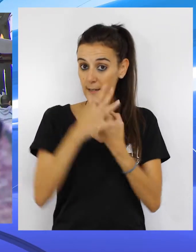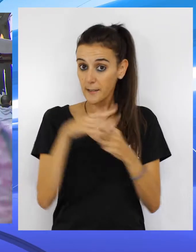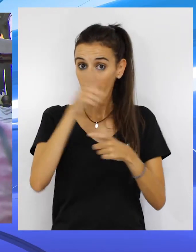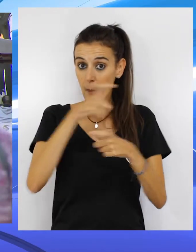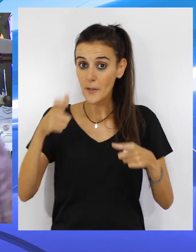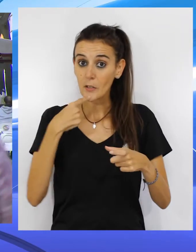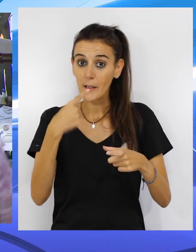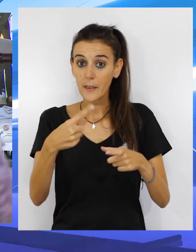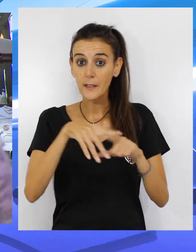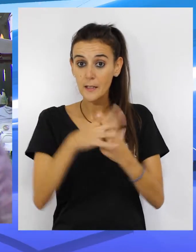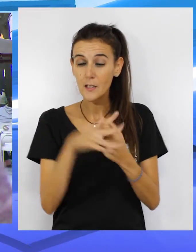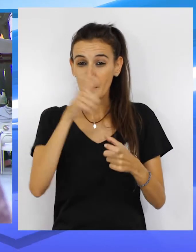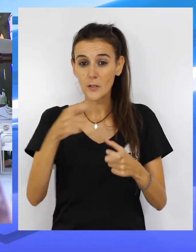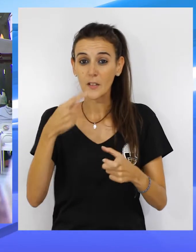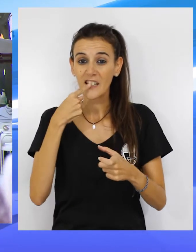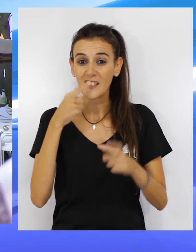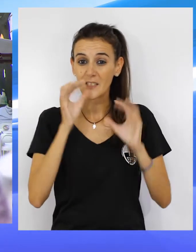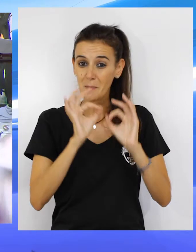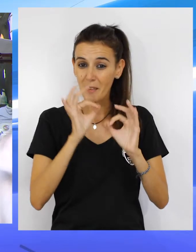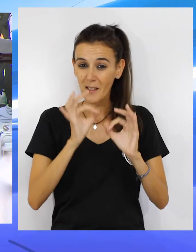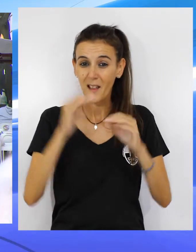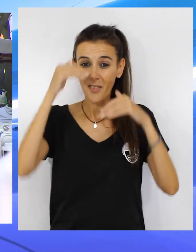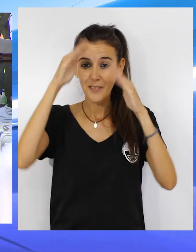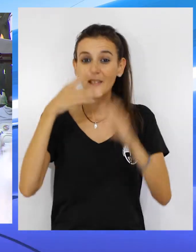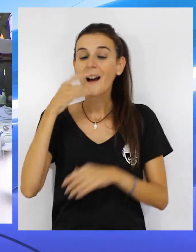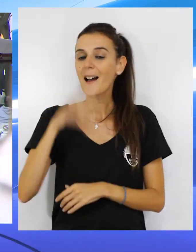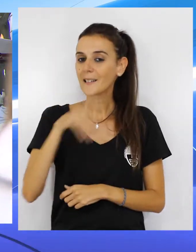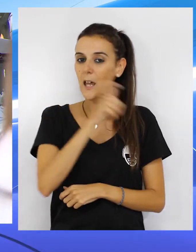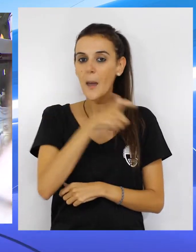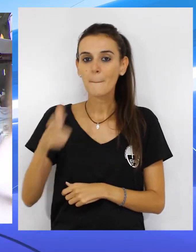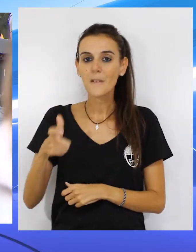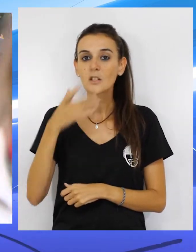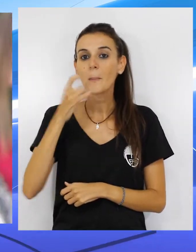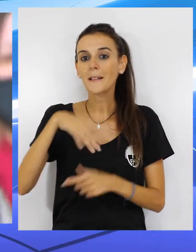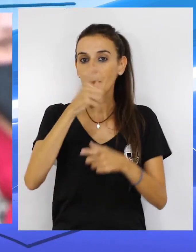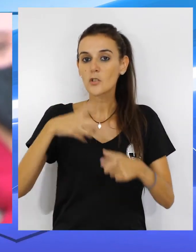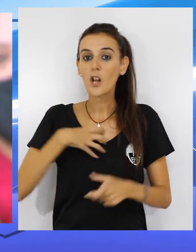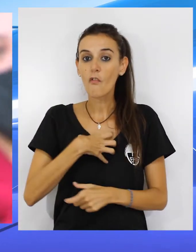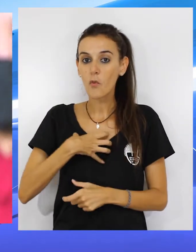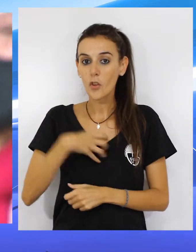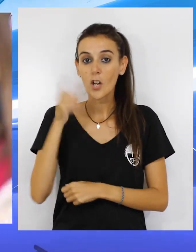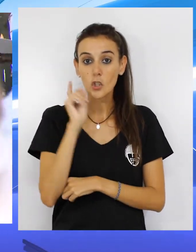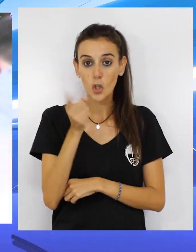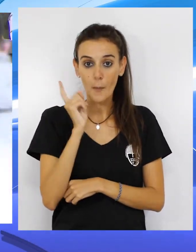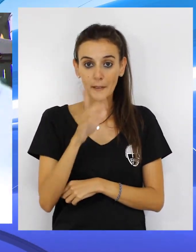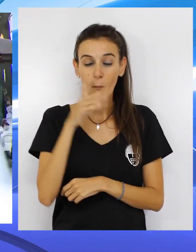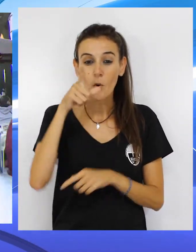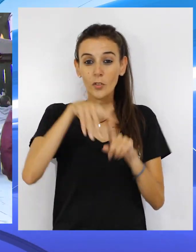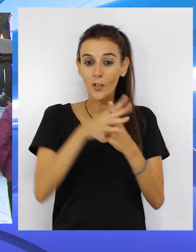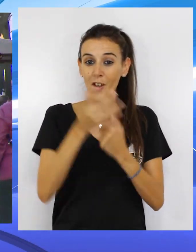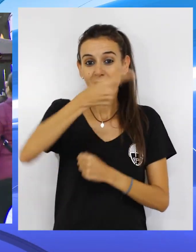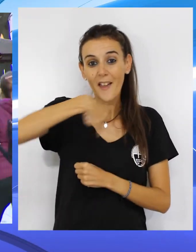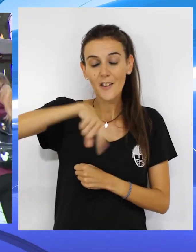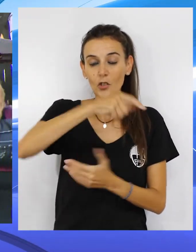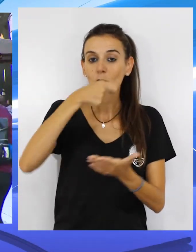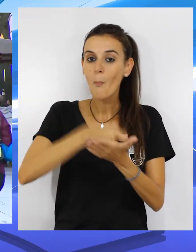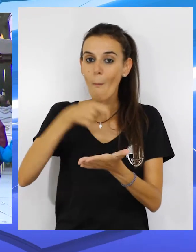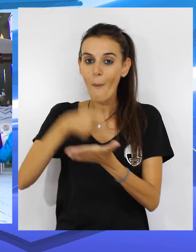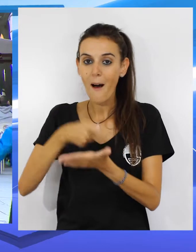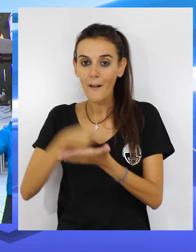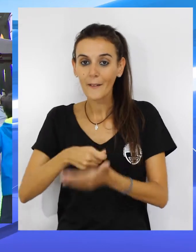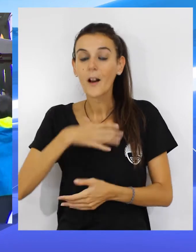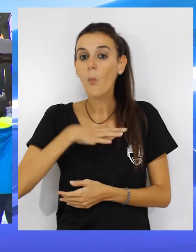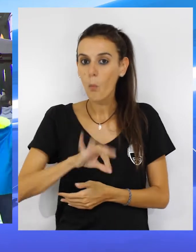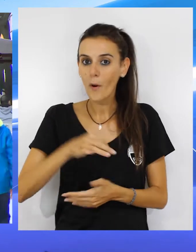lo primero que dicen es que los dentistas en Ceuta parecen dedicarse en exclusiva por y para los funcionarios, que son los que realmente pueden pagar estas